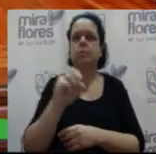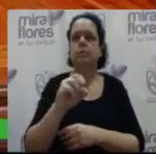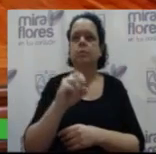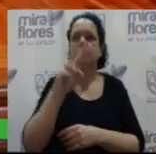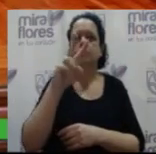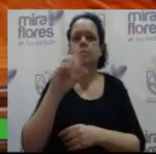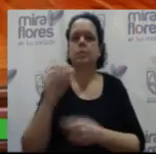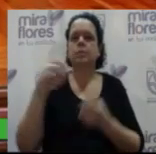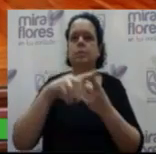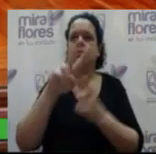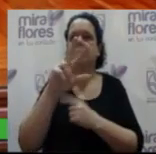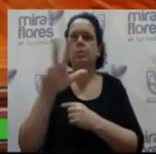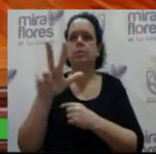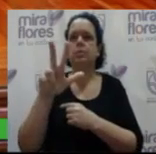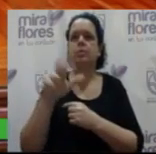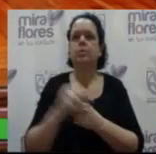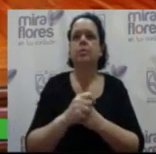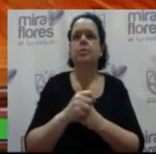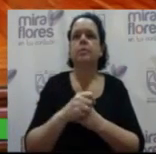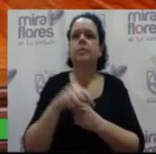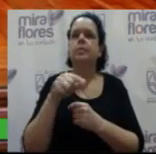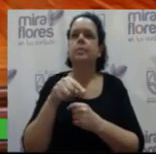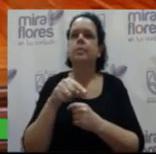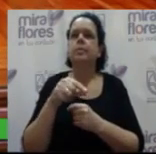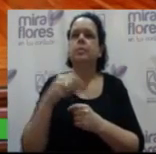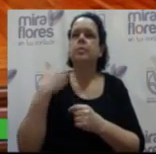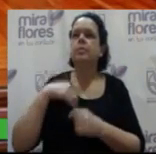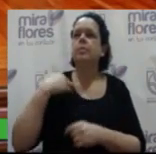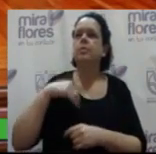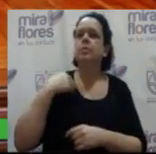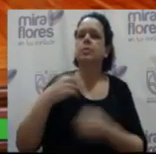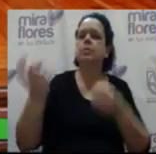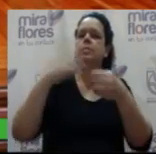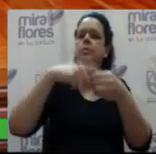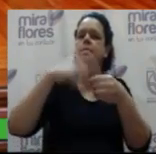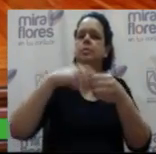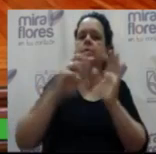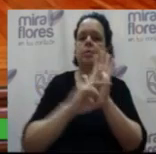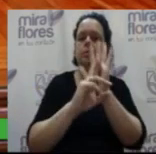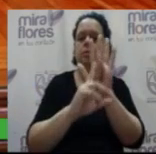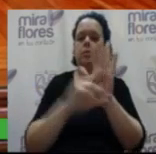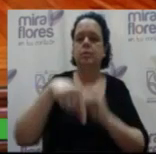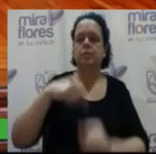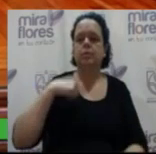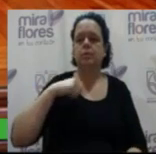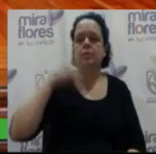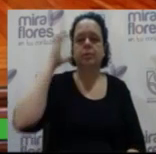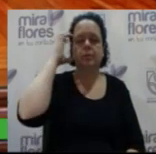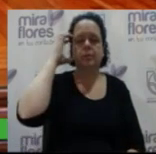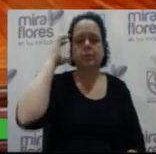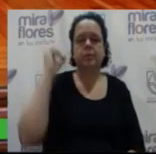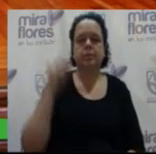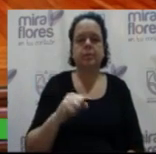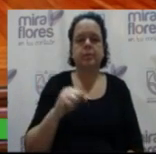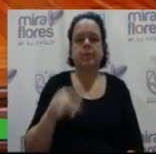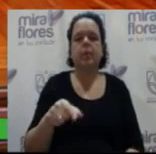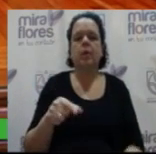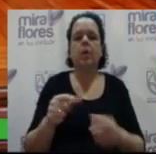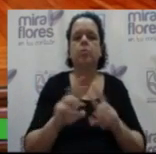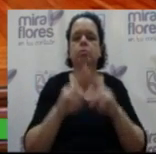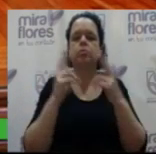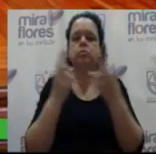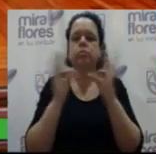del presente año en la ciudad de Rosario, provincia de Santa Fe, Argentina para su participación en representación de la Municipalidad de Miraflores en el